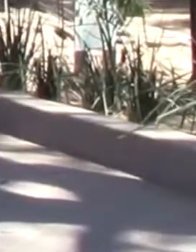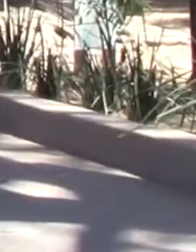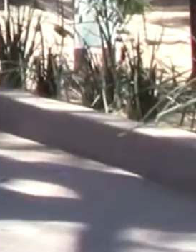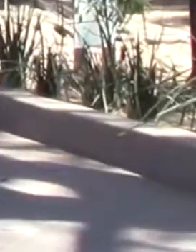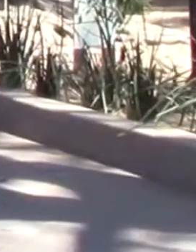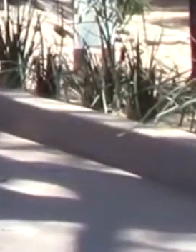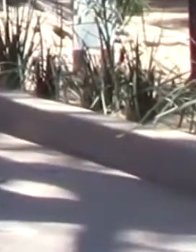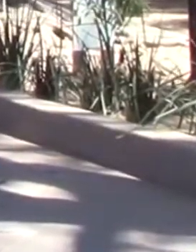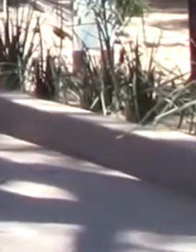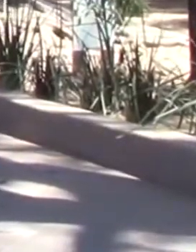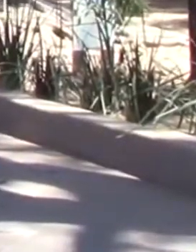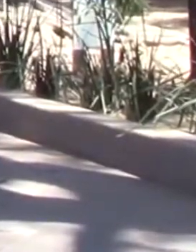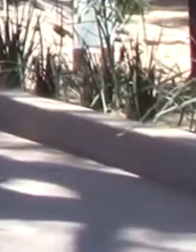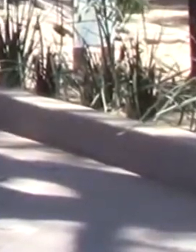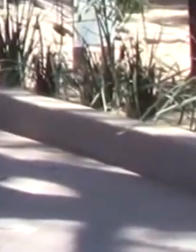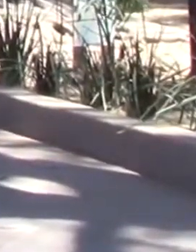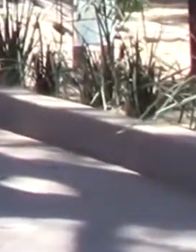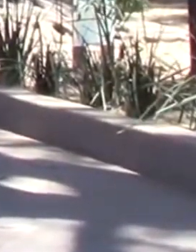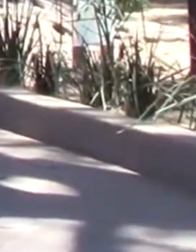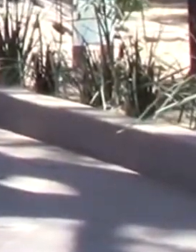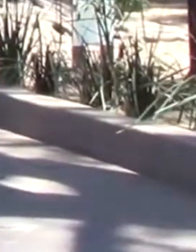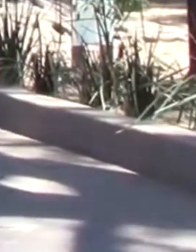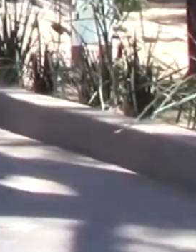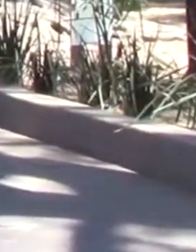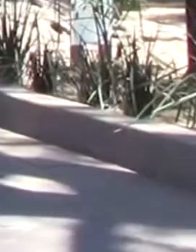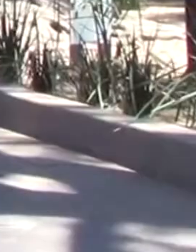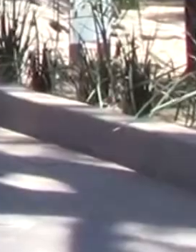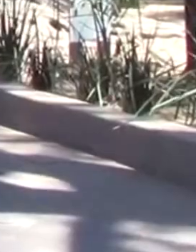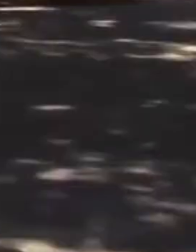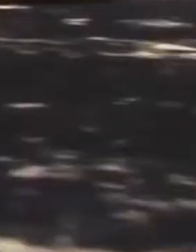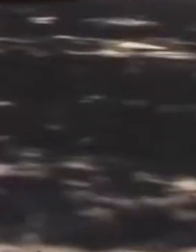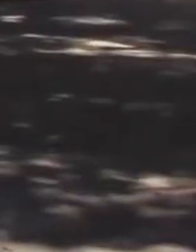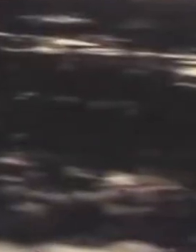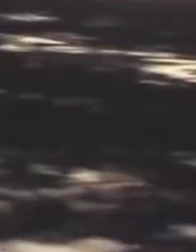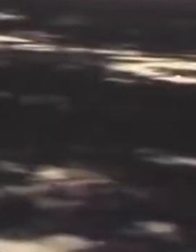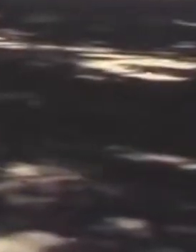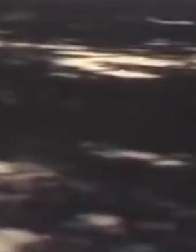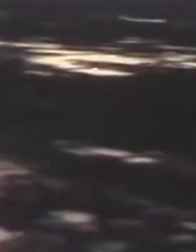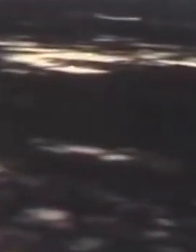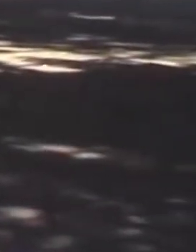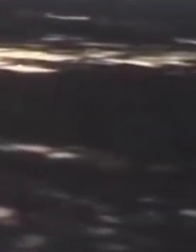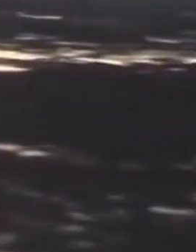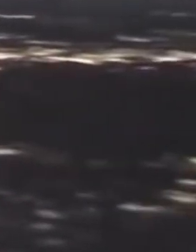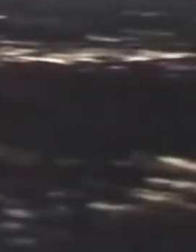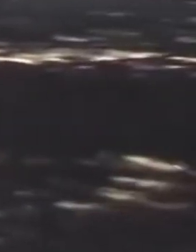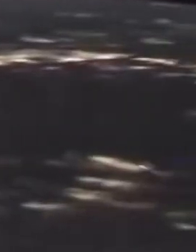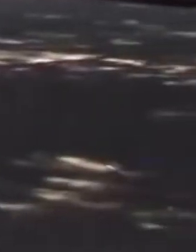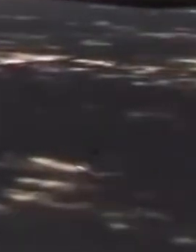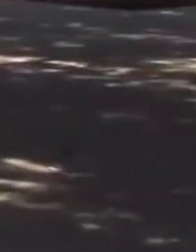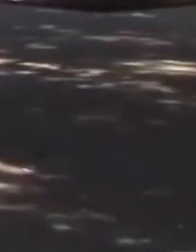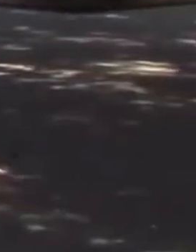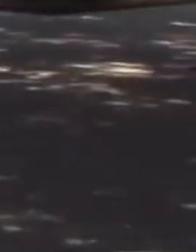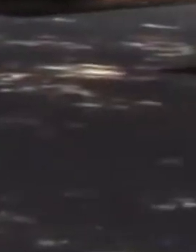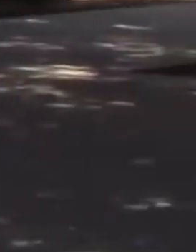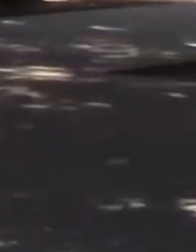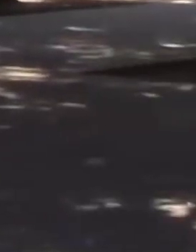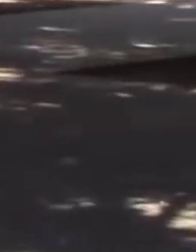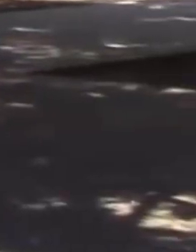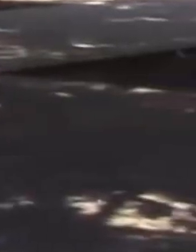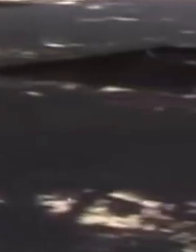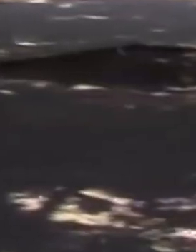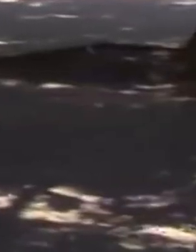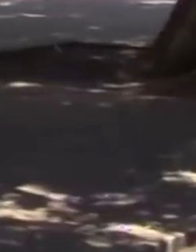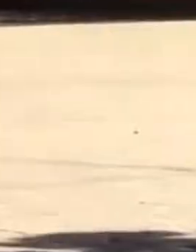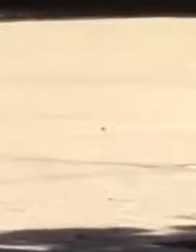Centrales de Oaxaca entrará en una etapa voluntaria de 10 días de reclusión total ante el incremento de contagios por COVID-19, los cuales